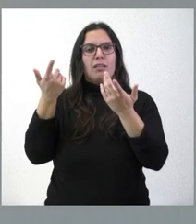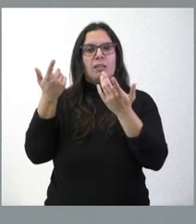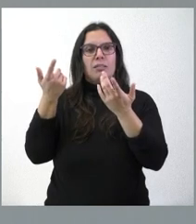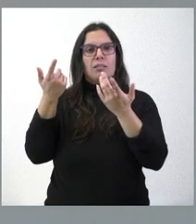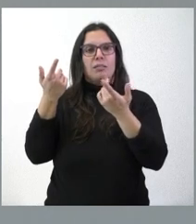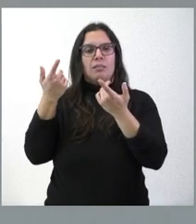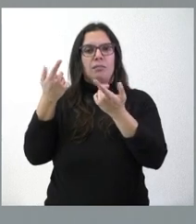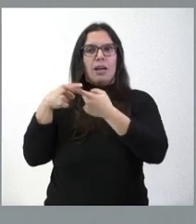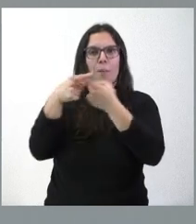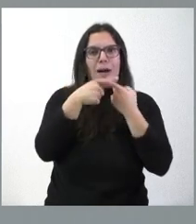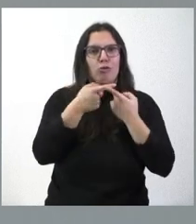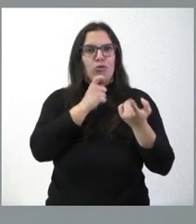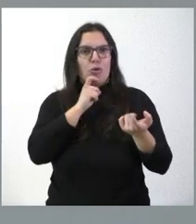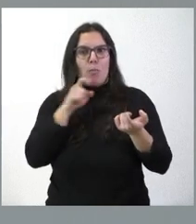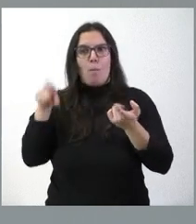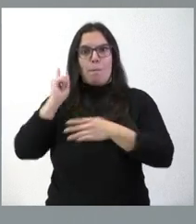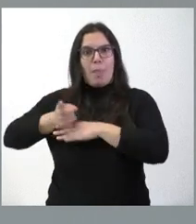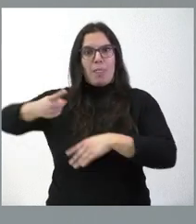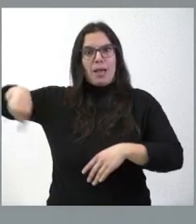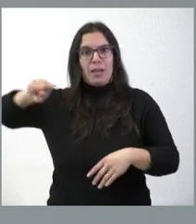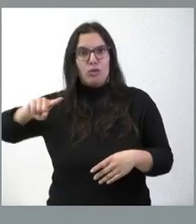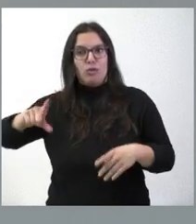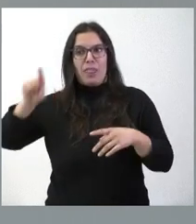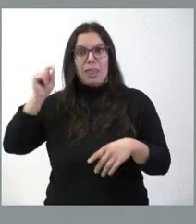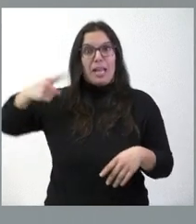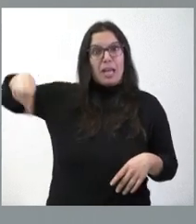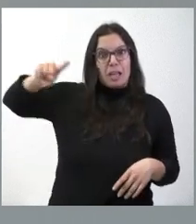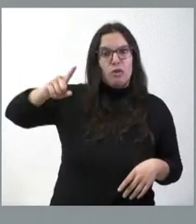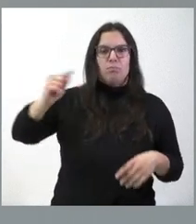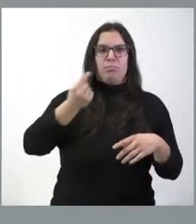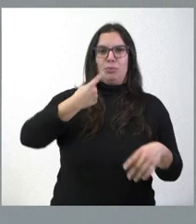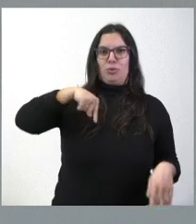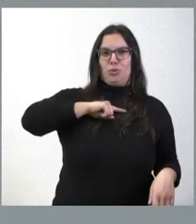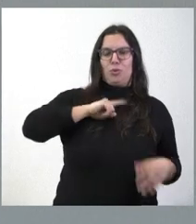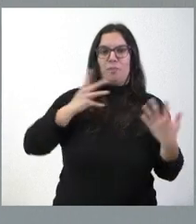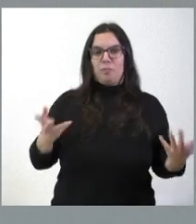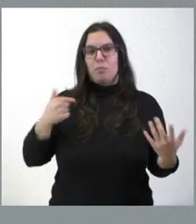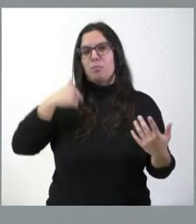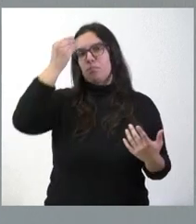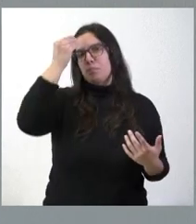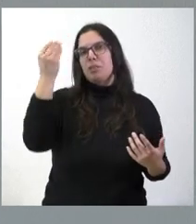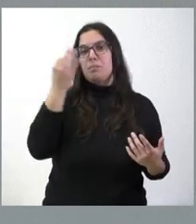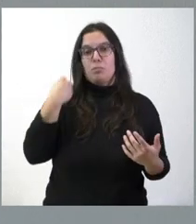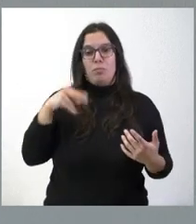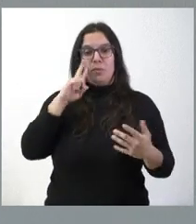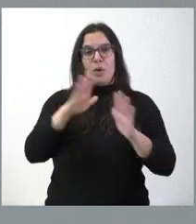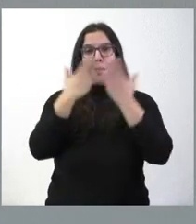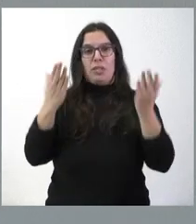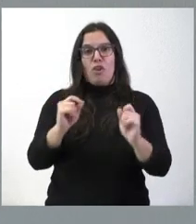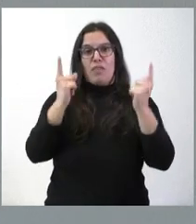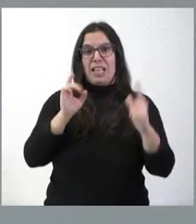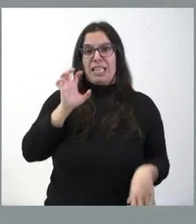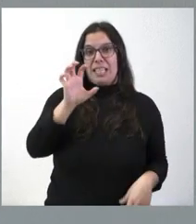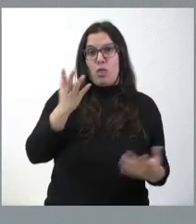distribución de la convocatoria y luego decidir la convocatoria. Yo creo que hay que, en este caso, ir al propio boletín oficial del Estado,